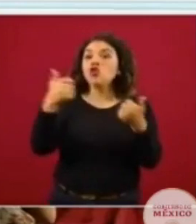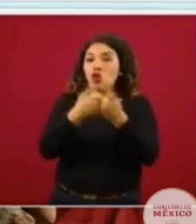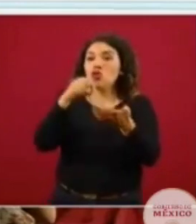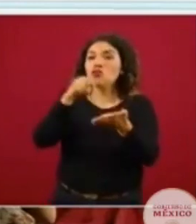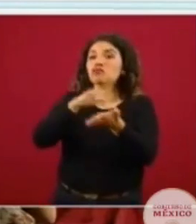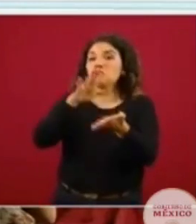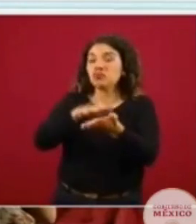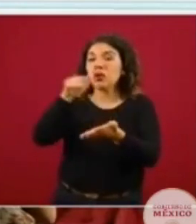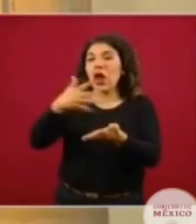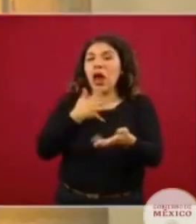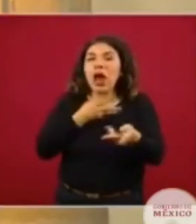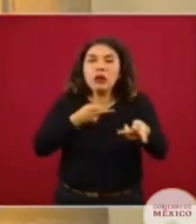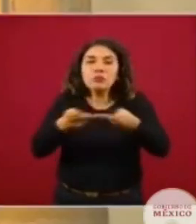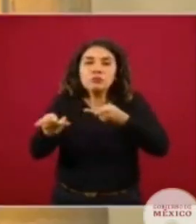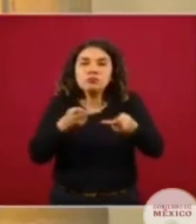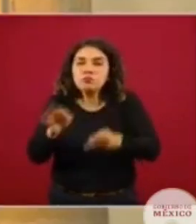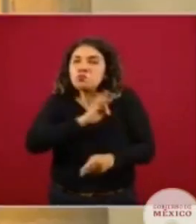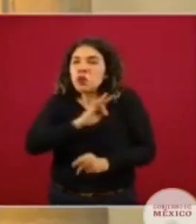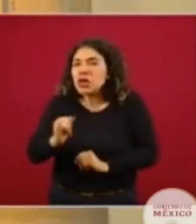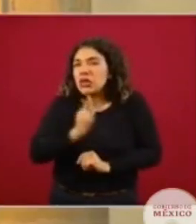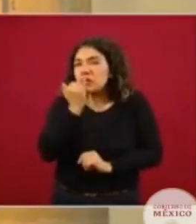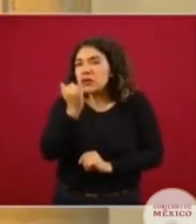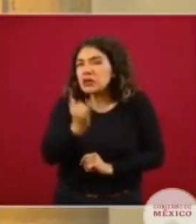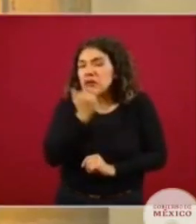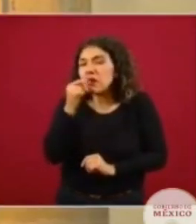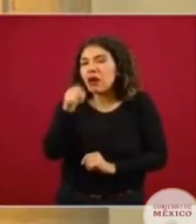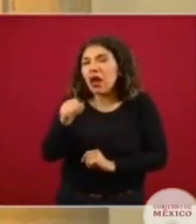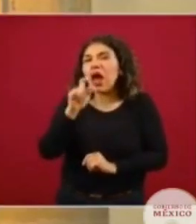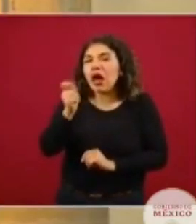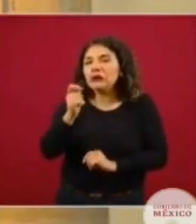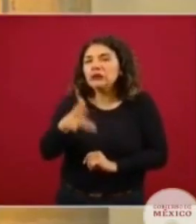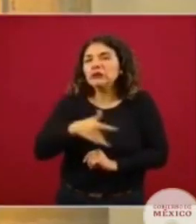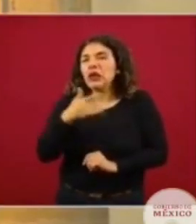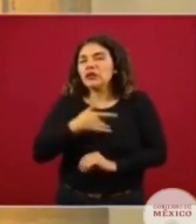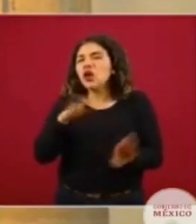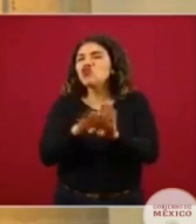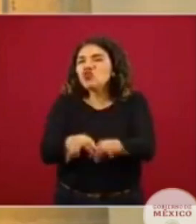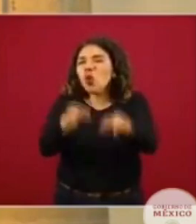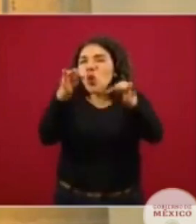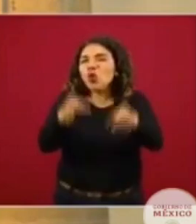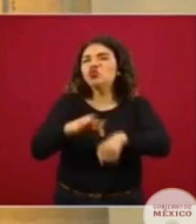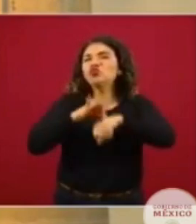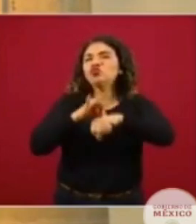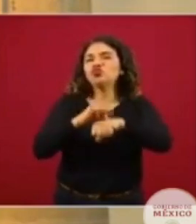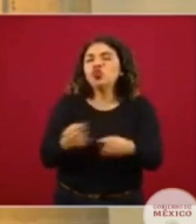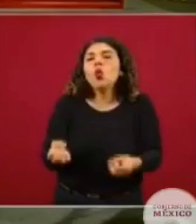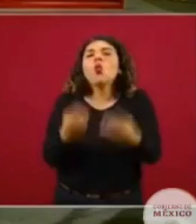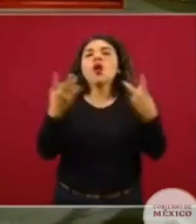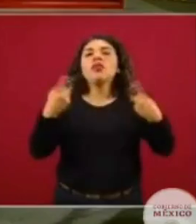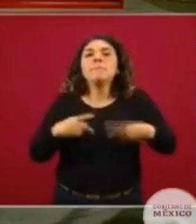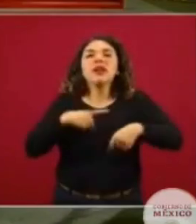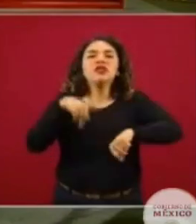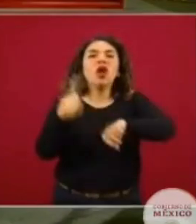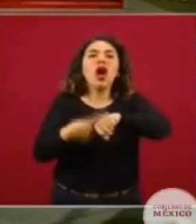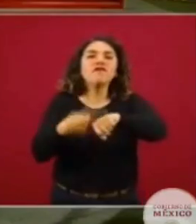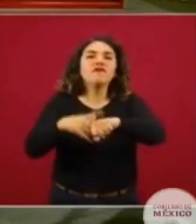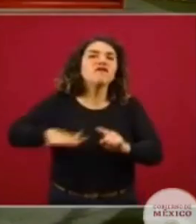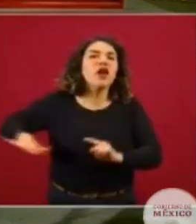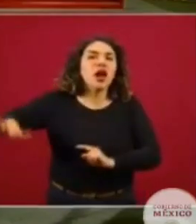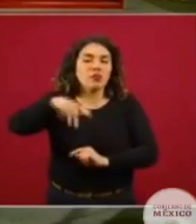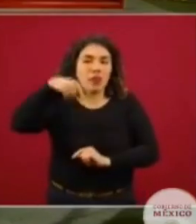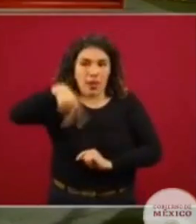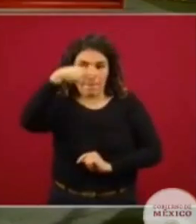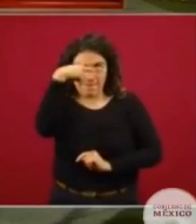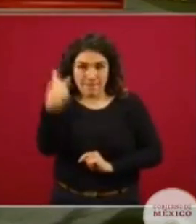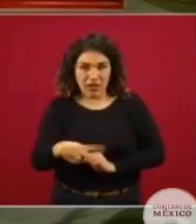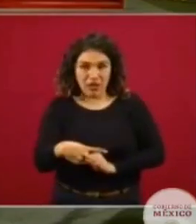precisamente en esta estimación nos acerca más a la realidad de la pandemia, de la epidemia en